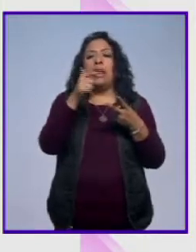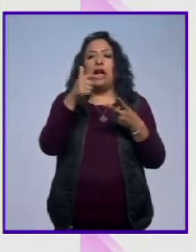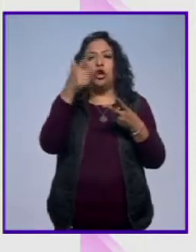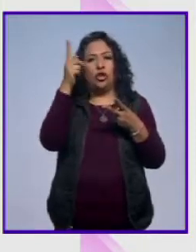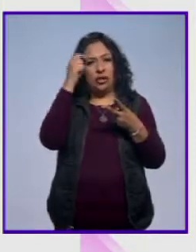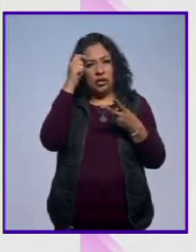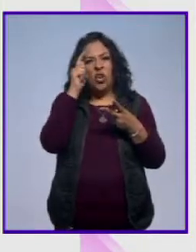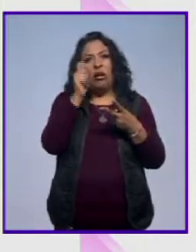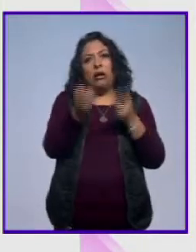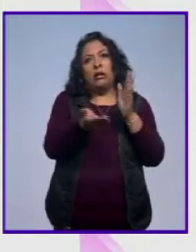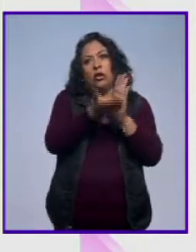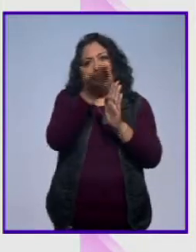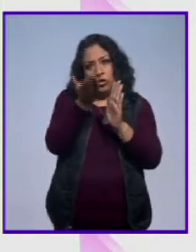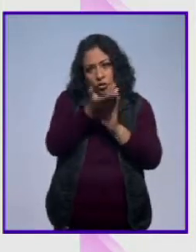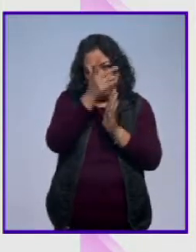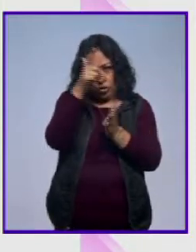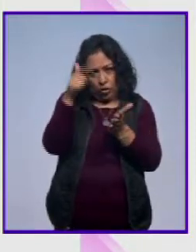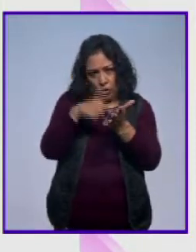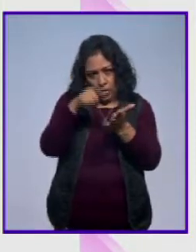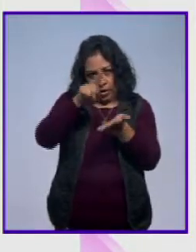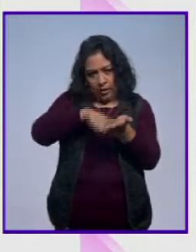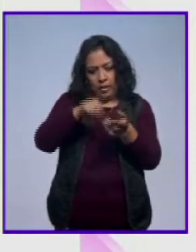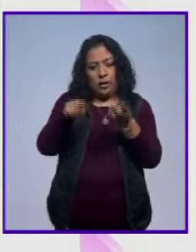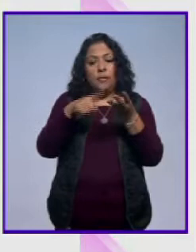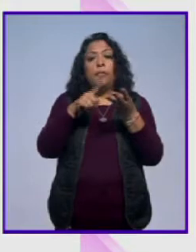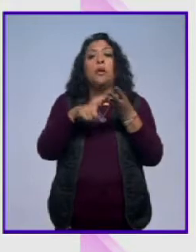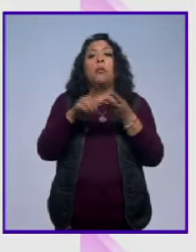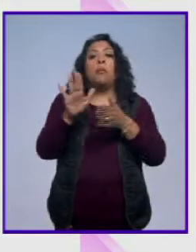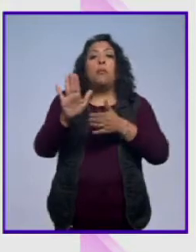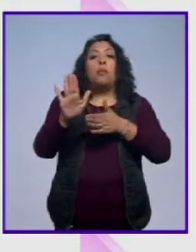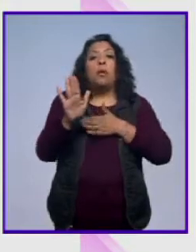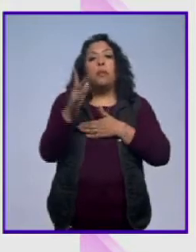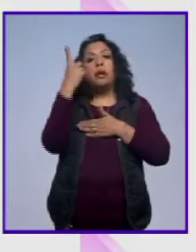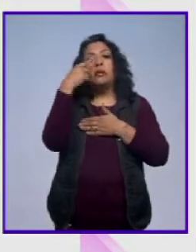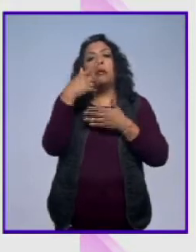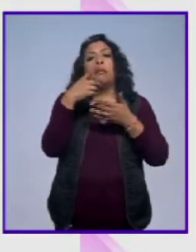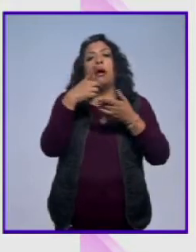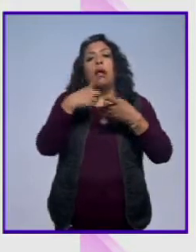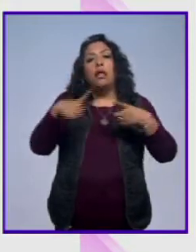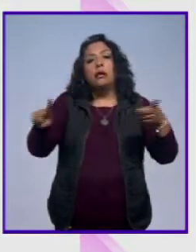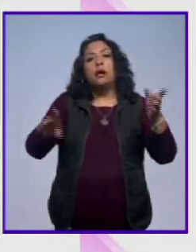sitio de construcción, significa promesa de desarrollo,